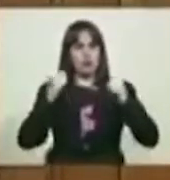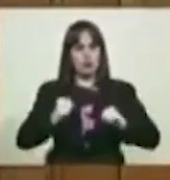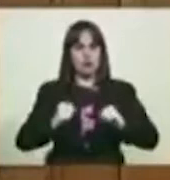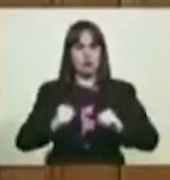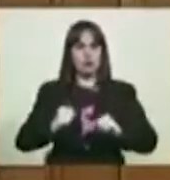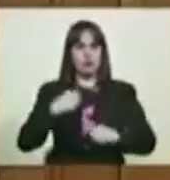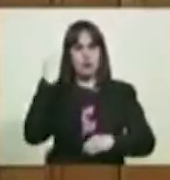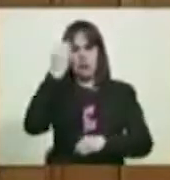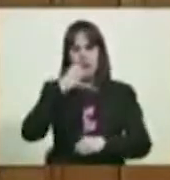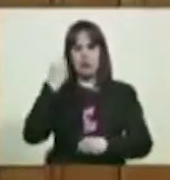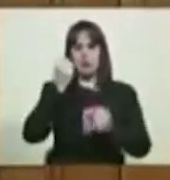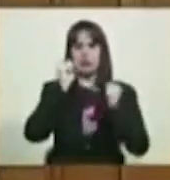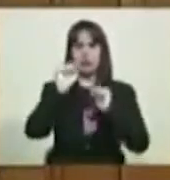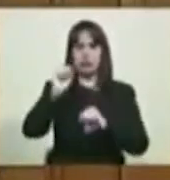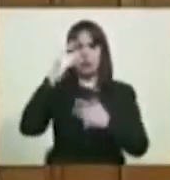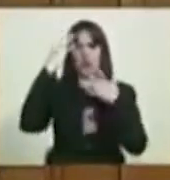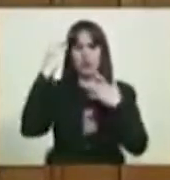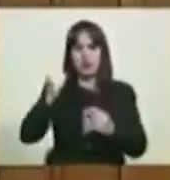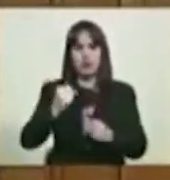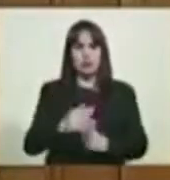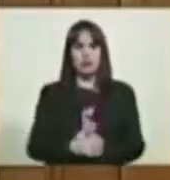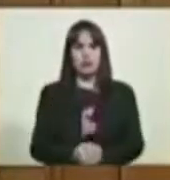decidida, profesional,